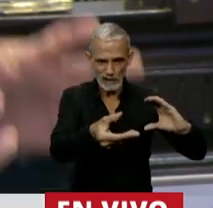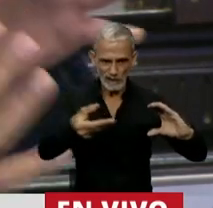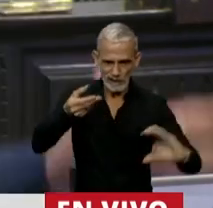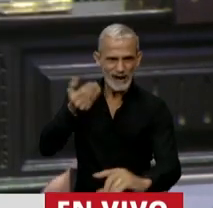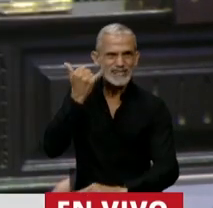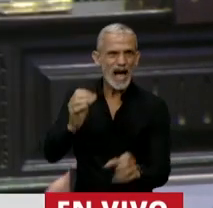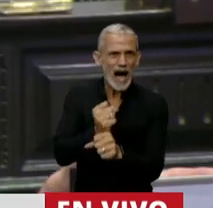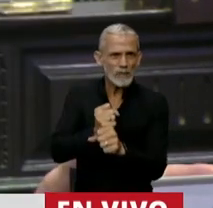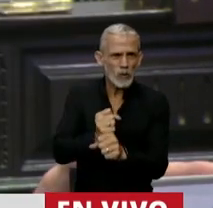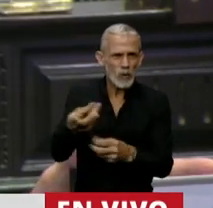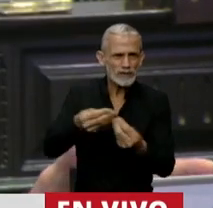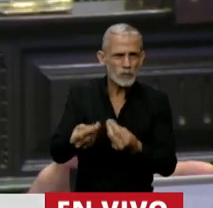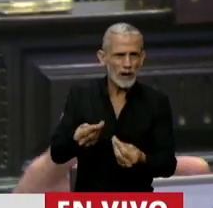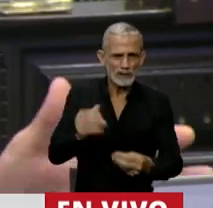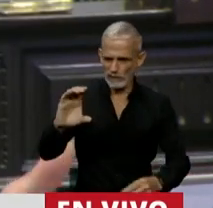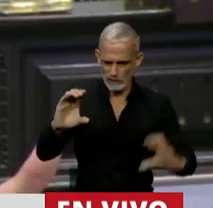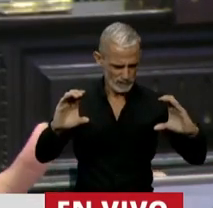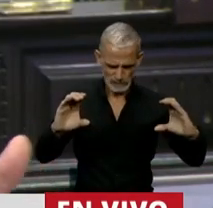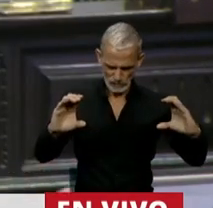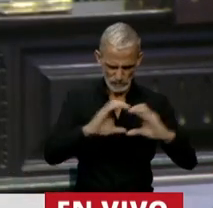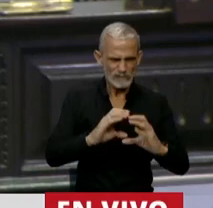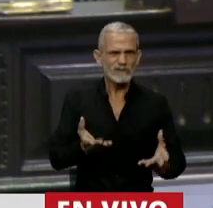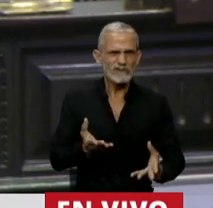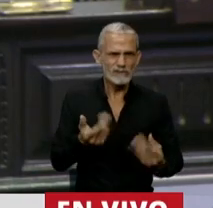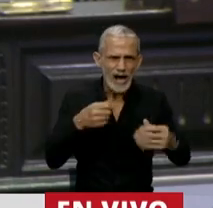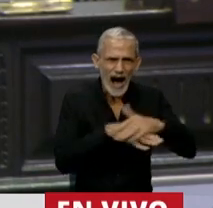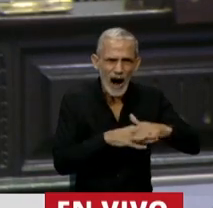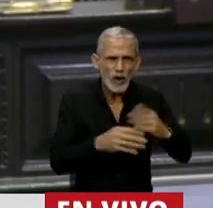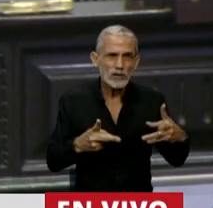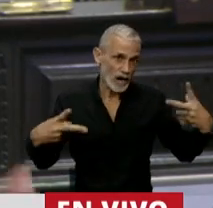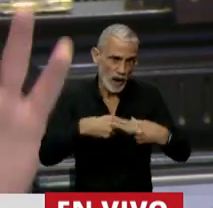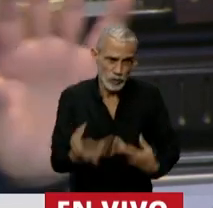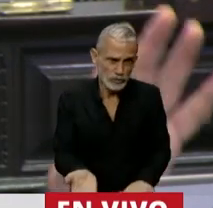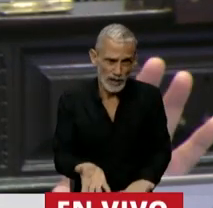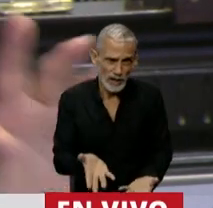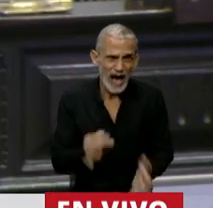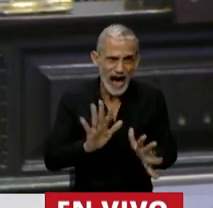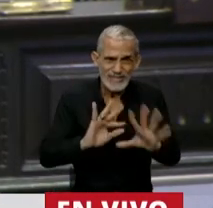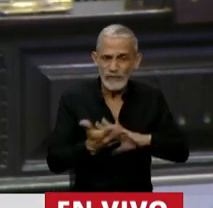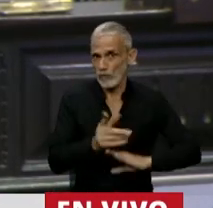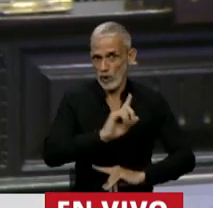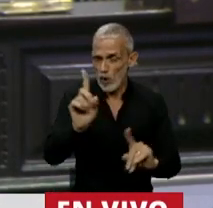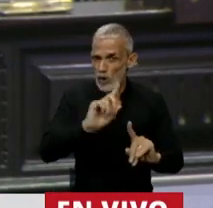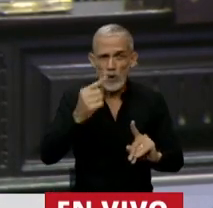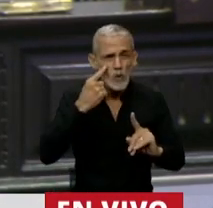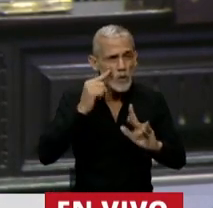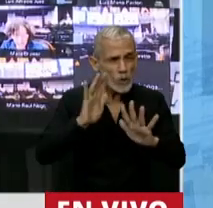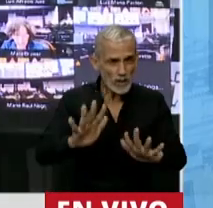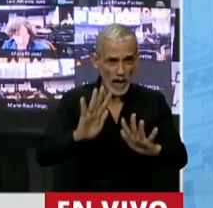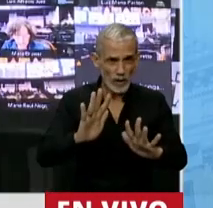ya hemos aprobado en el presupuesto, vamos a estar haciendo ahorro o ajuste. De ningún modo, ojo al piojo,